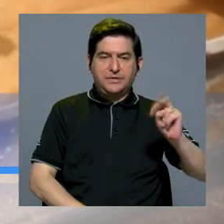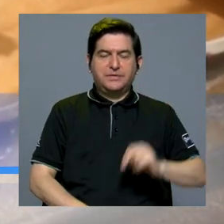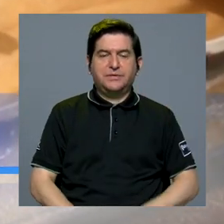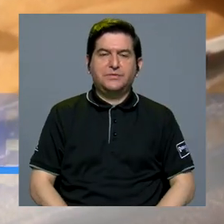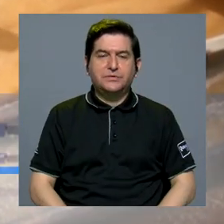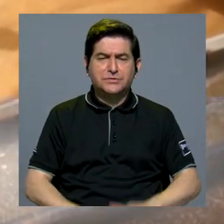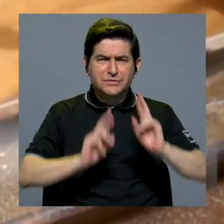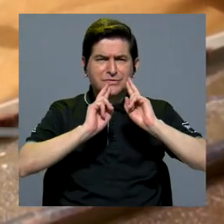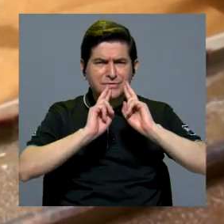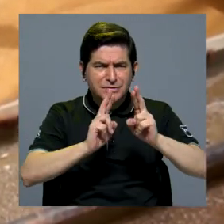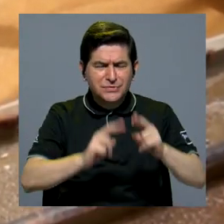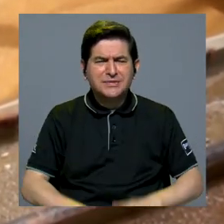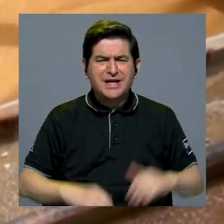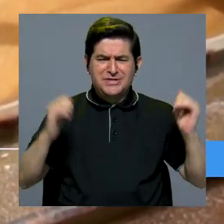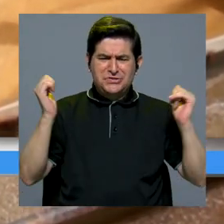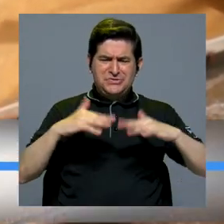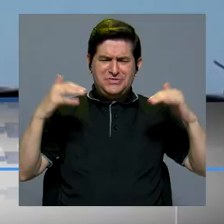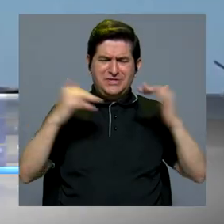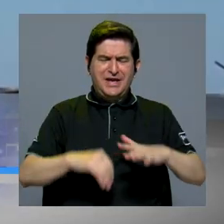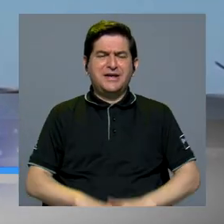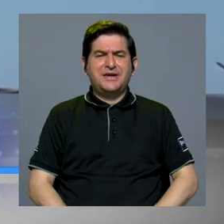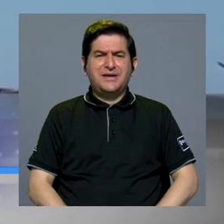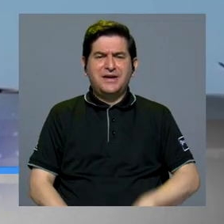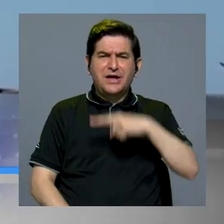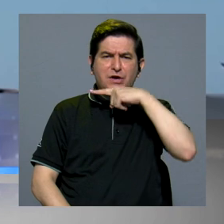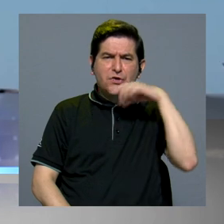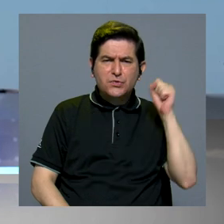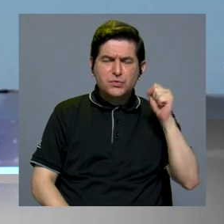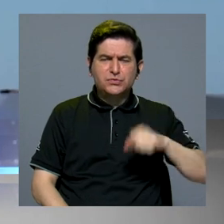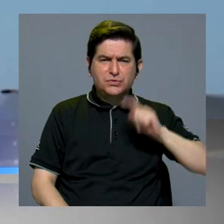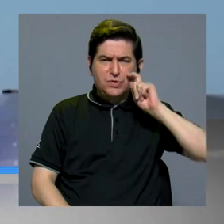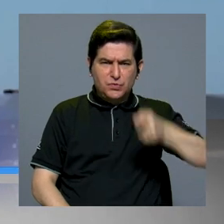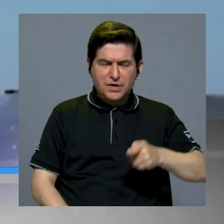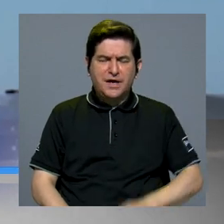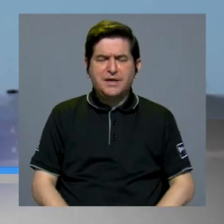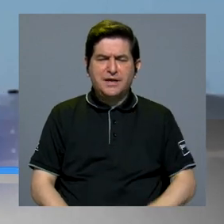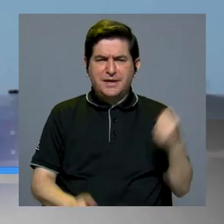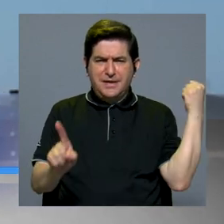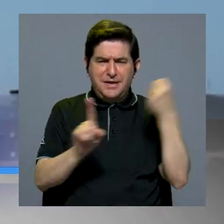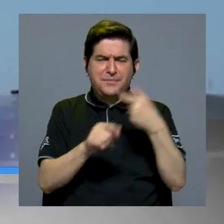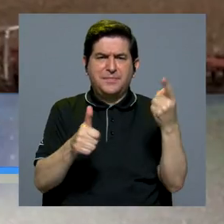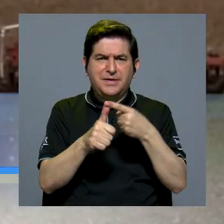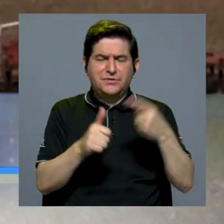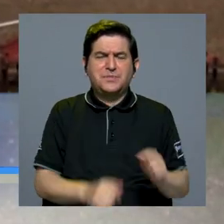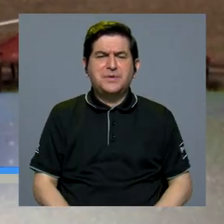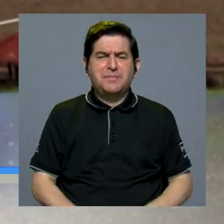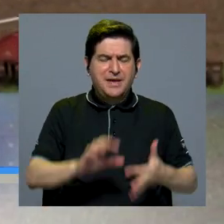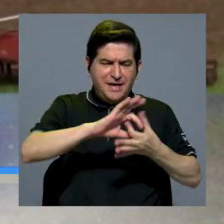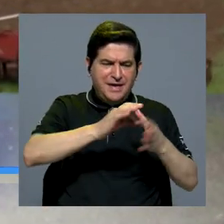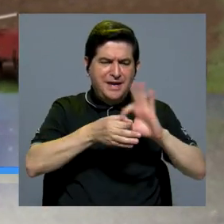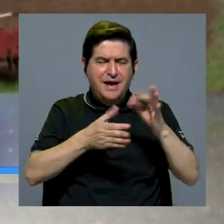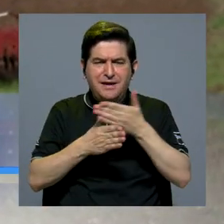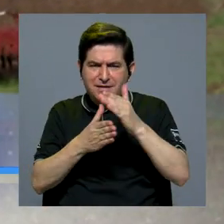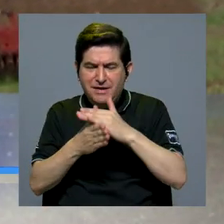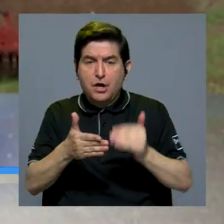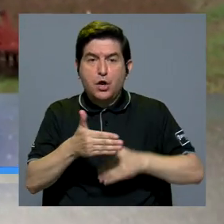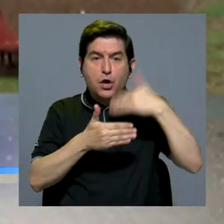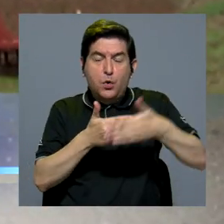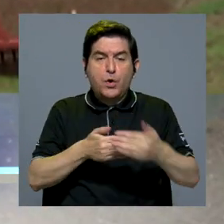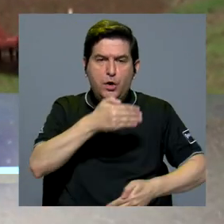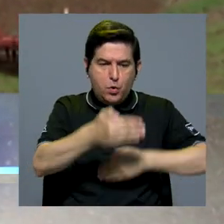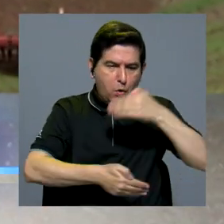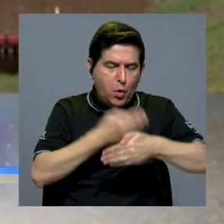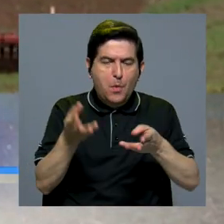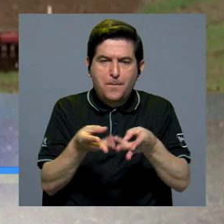como resultado de la guerra entre Rusia y Ucrania impactó primero las cadenas de abastecimiento, después los